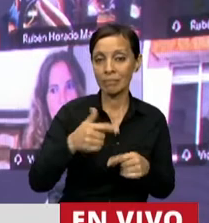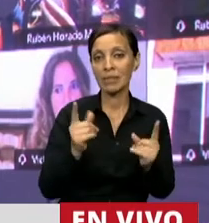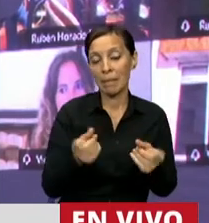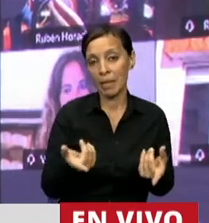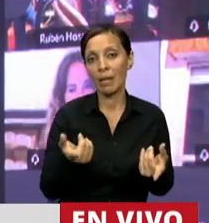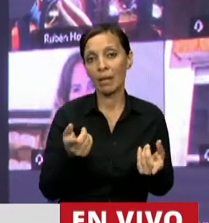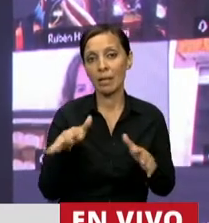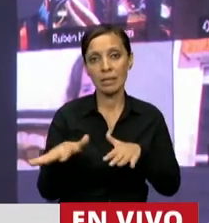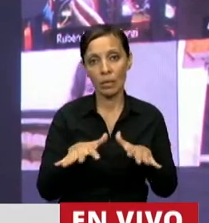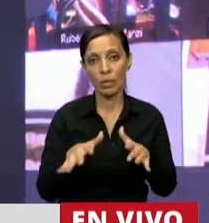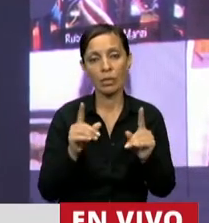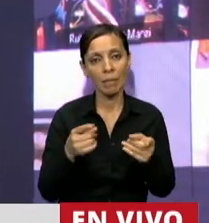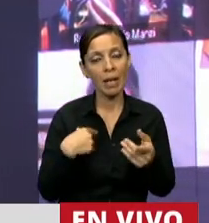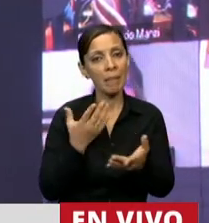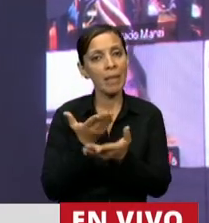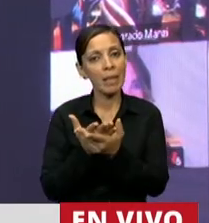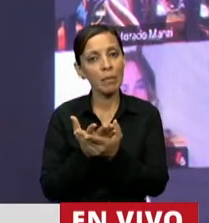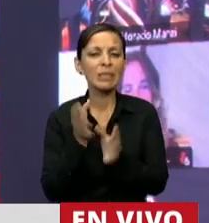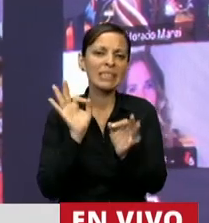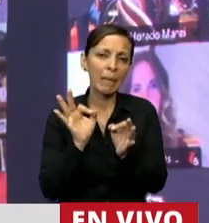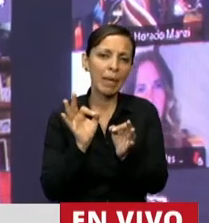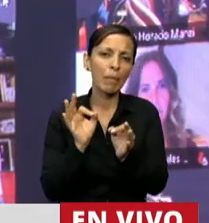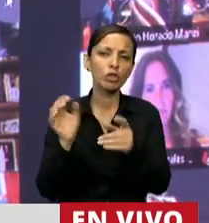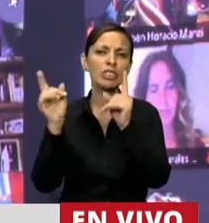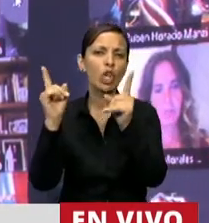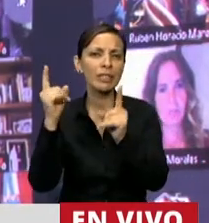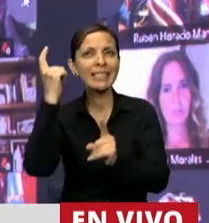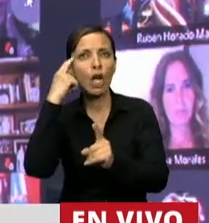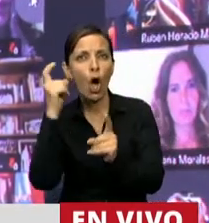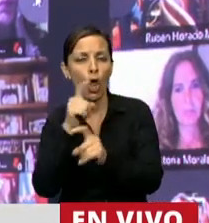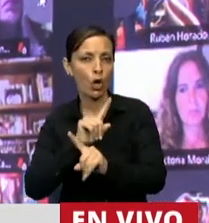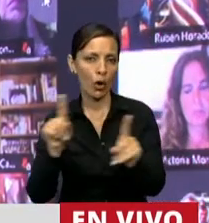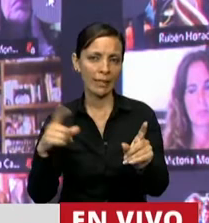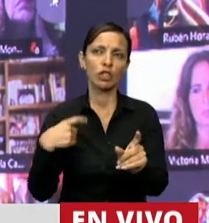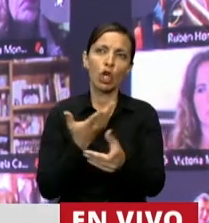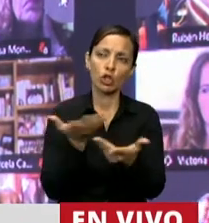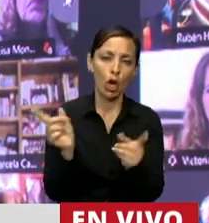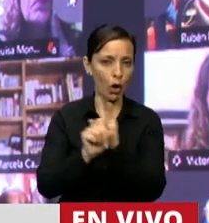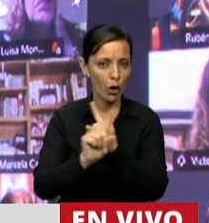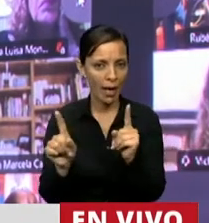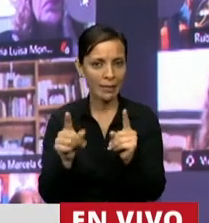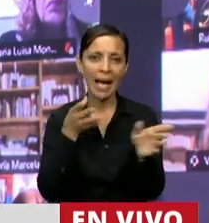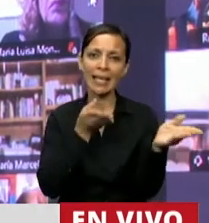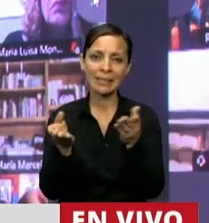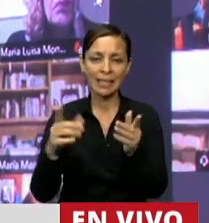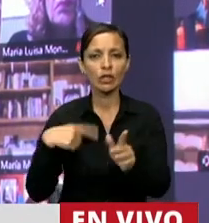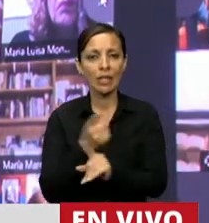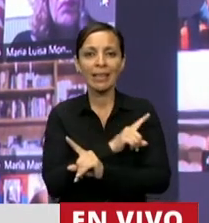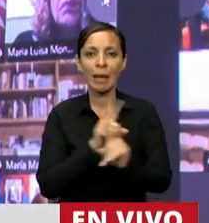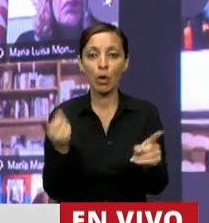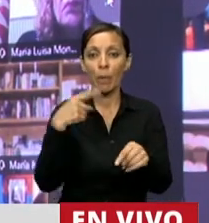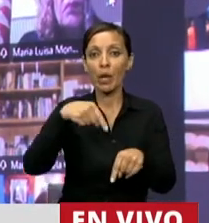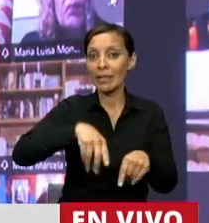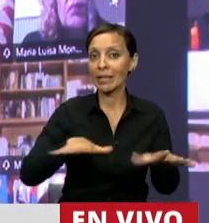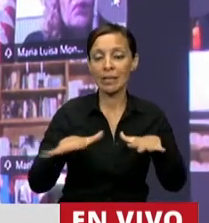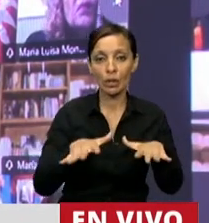le pedimos, porque sabemos que ellos no son psicólogos, sociólogos, asistentes sociales, pero hay situaciones que